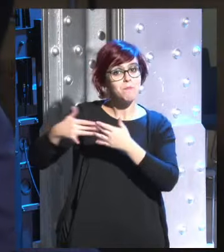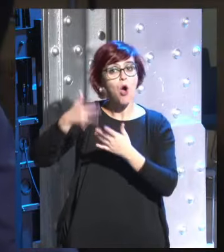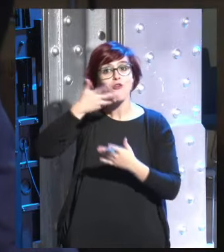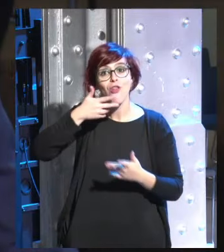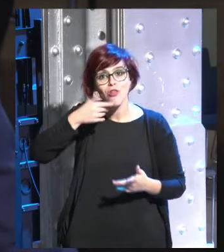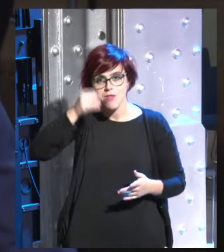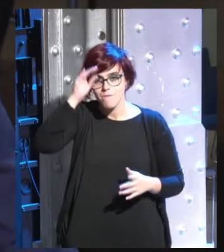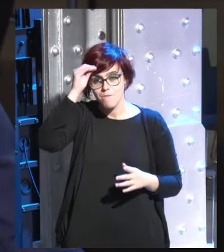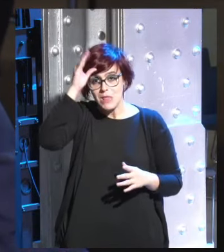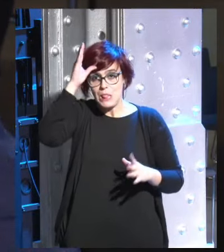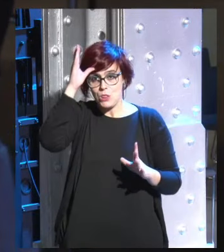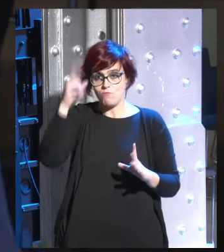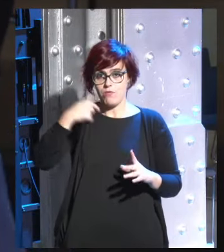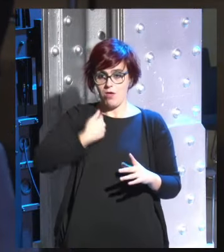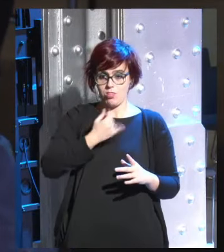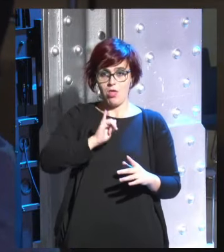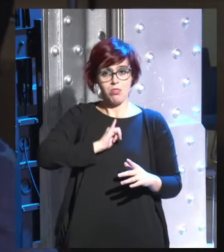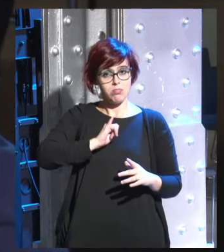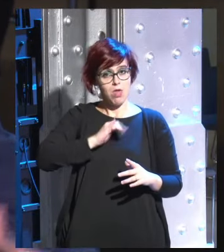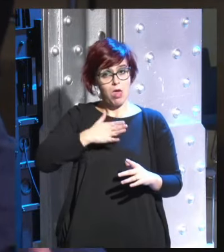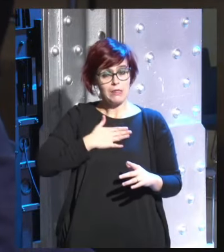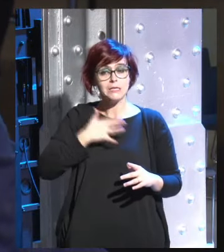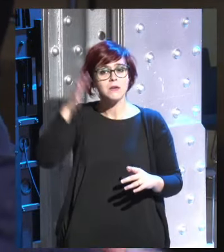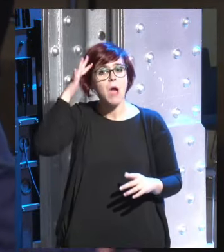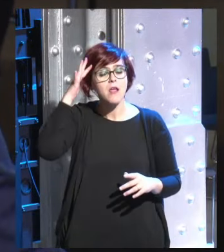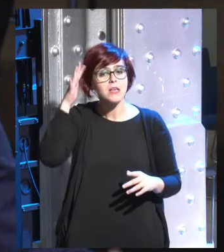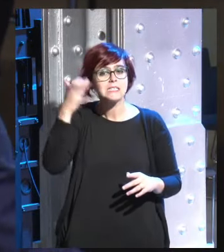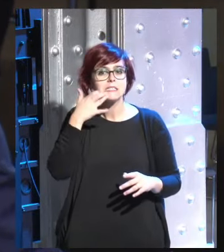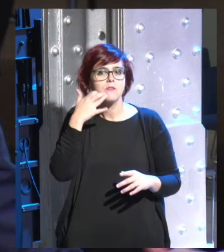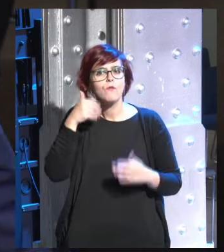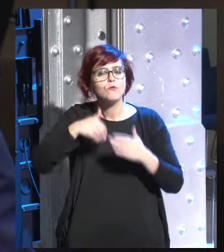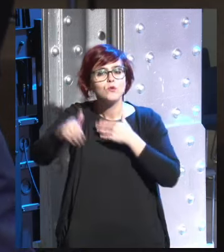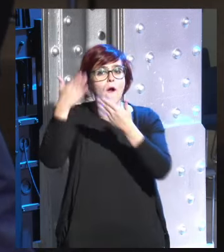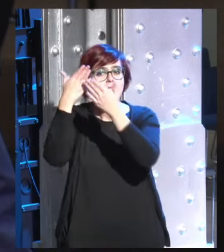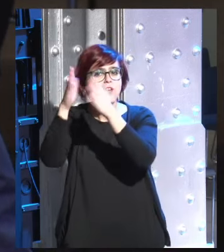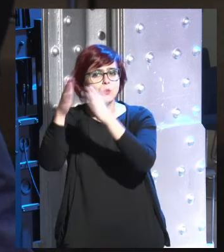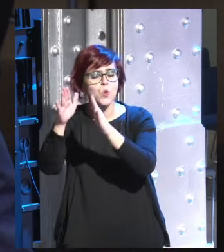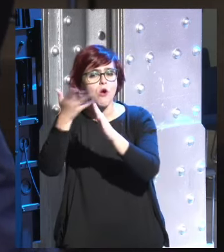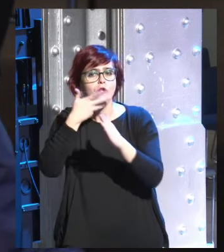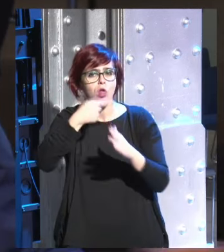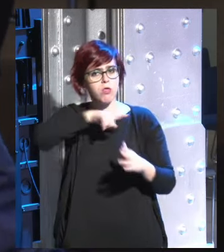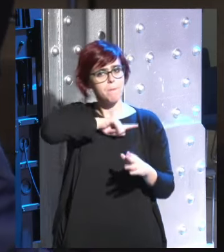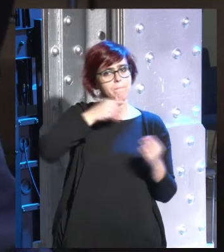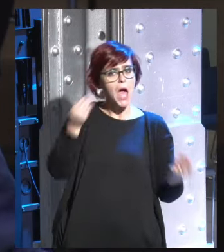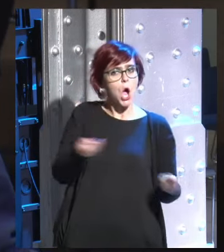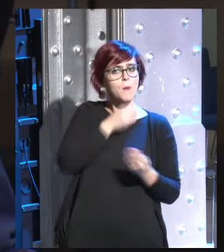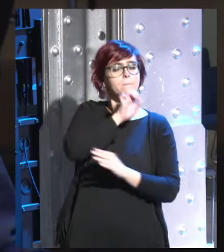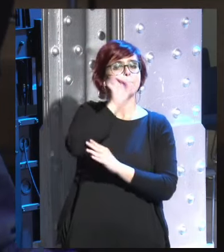conocimiento si llegamos al punto en el que facebook nos conozca mejor que nosotros a nosotros mismos